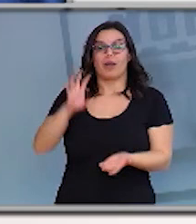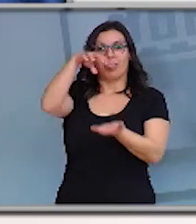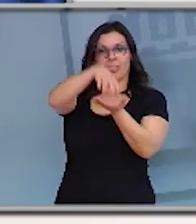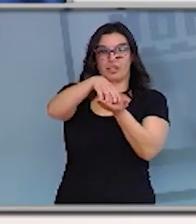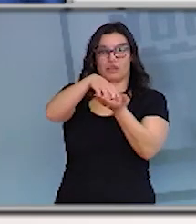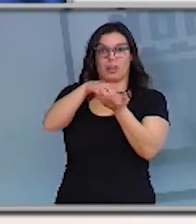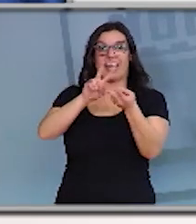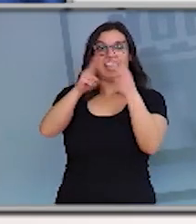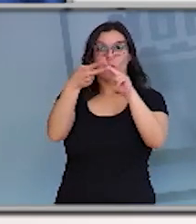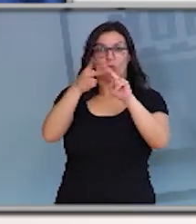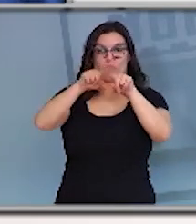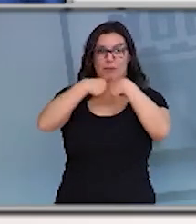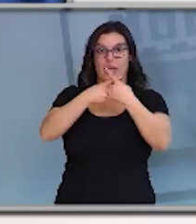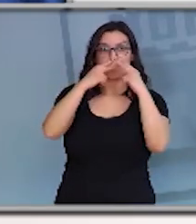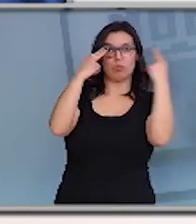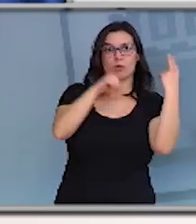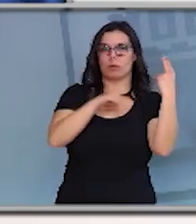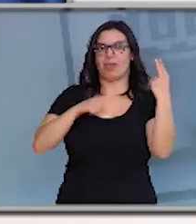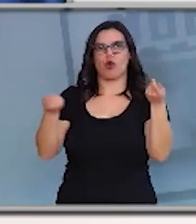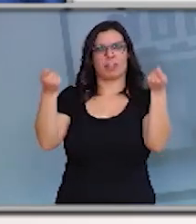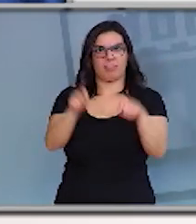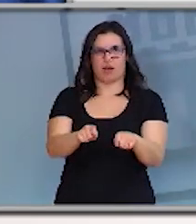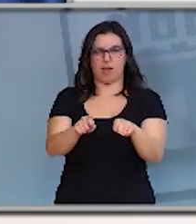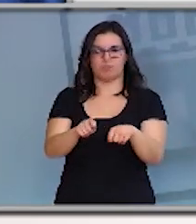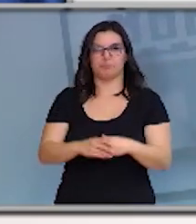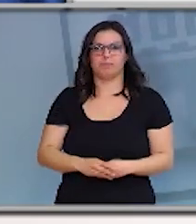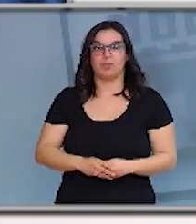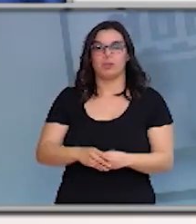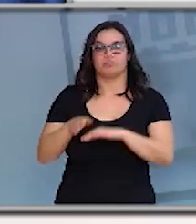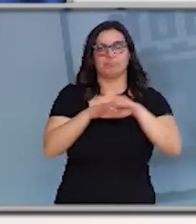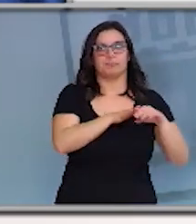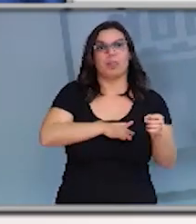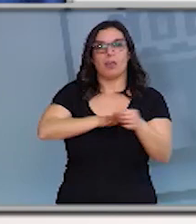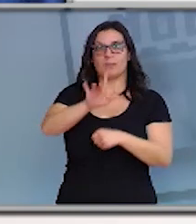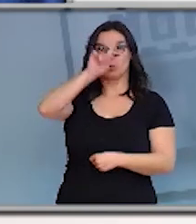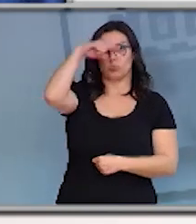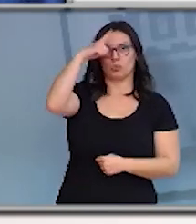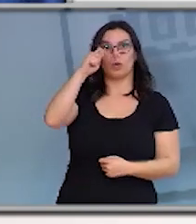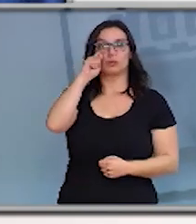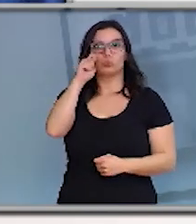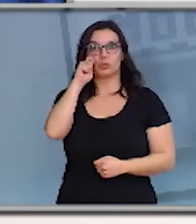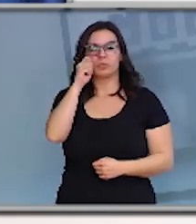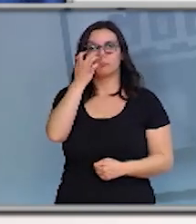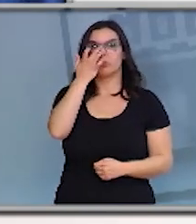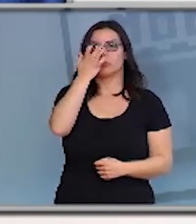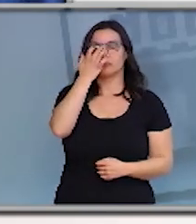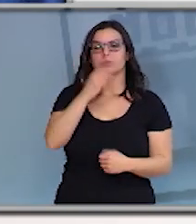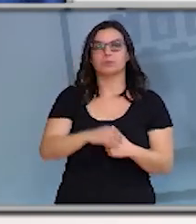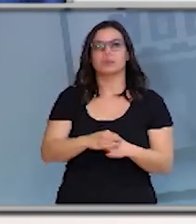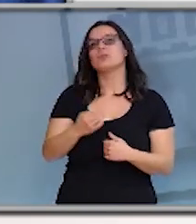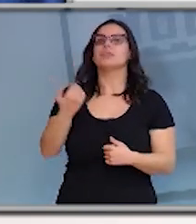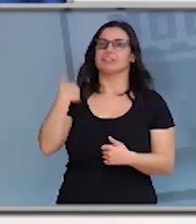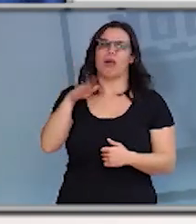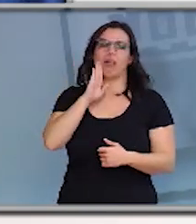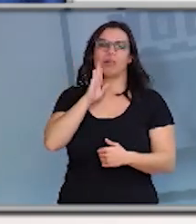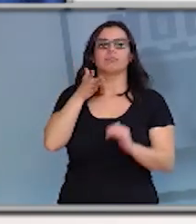públicos y privados. En el ámbito de cultura y turismo, añadido a lo ya comentado estos días, se cierran